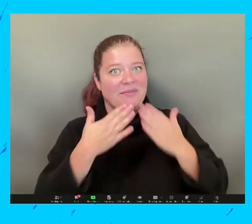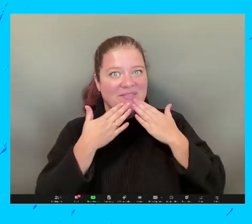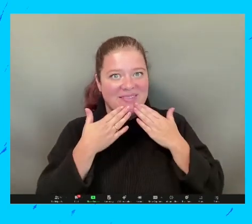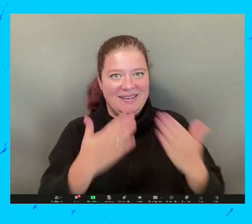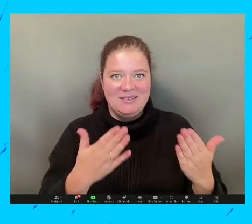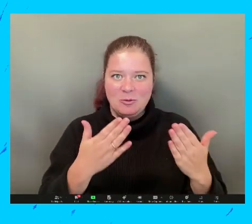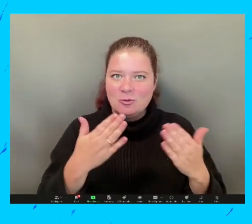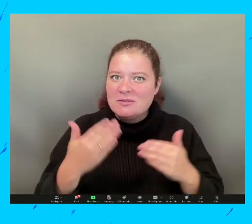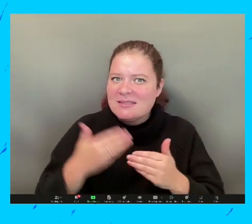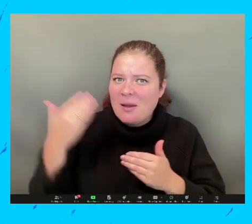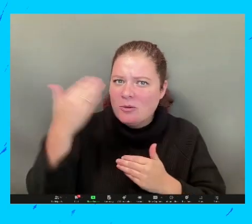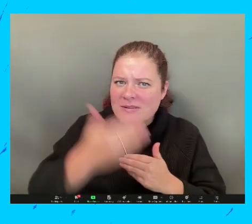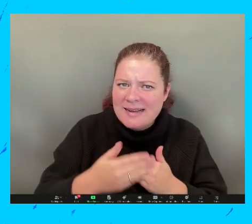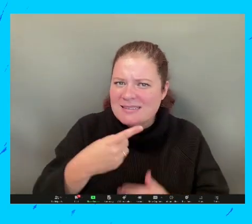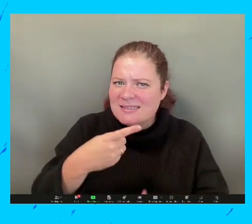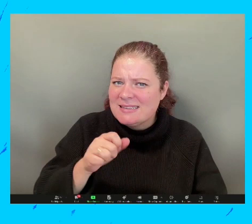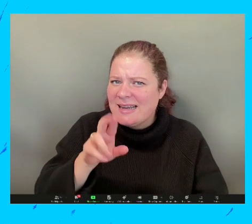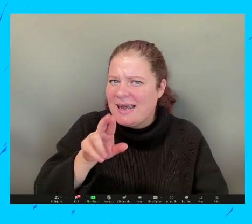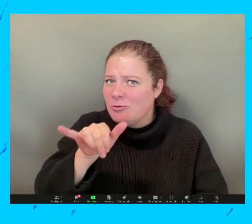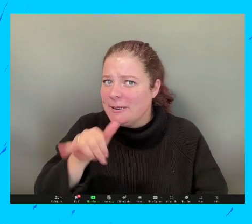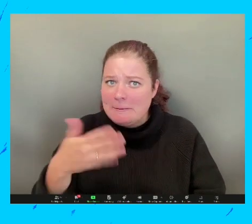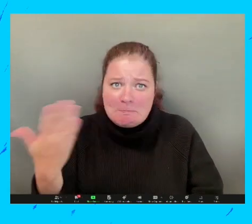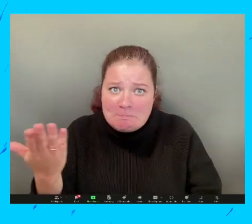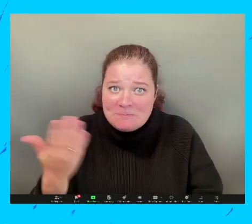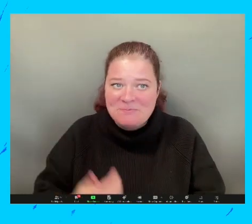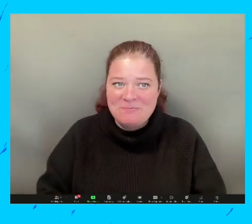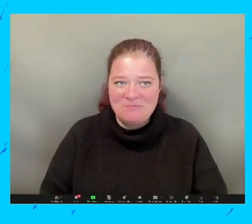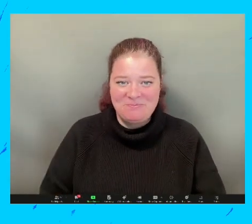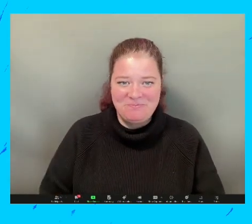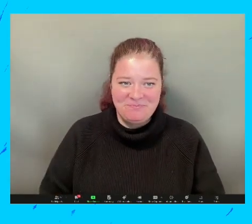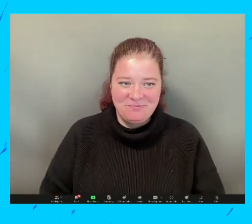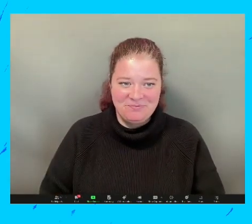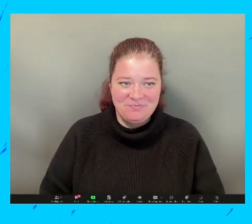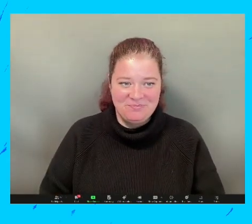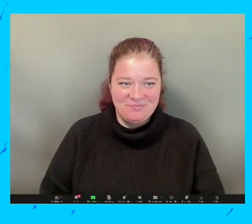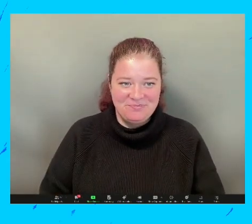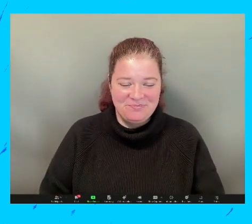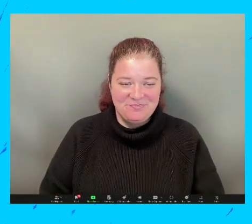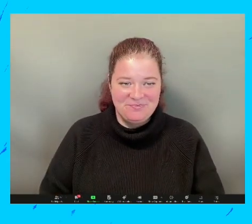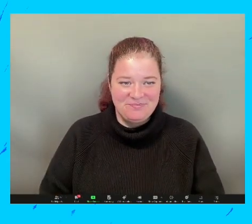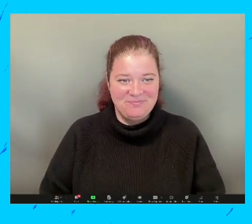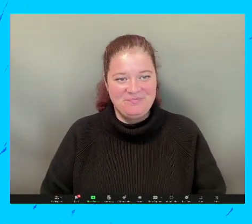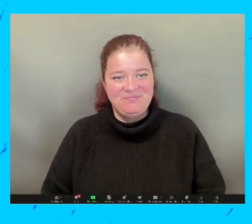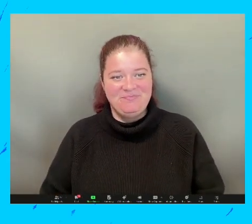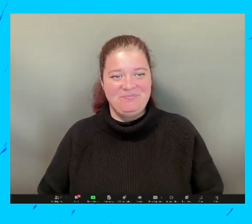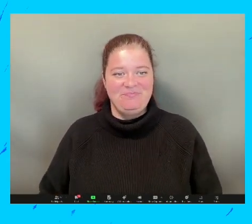Muchas muchas gracias. Y bueno, y también quisiéramos saber de Gary.